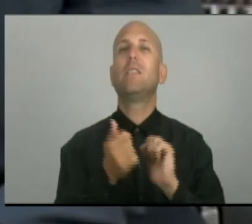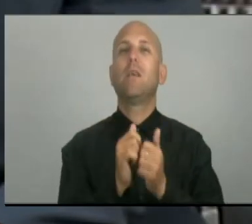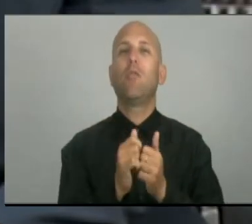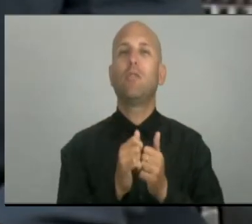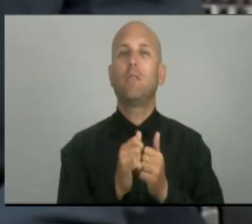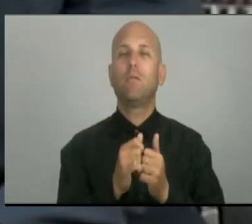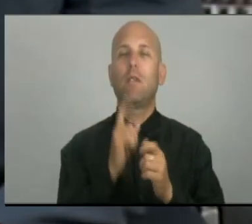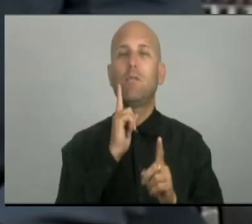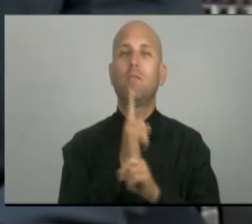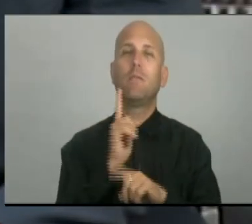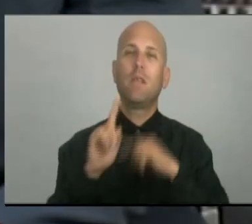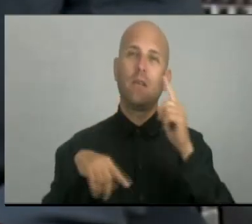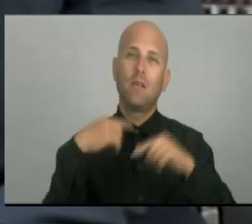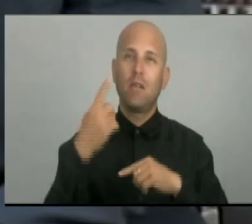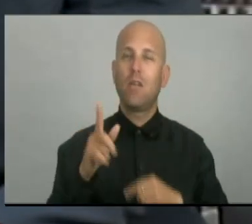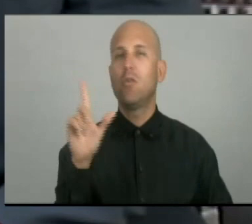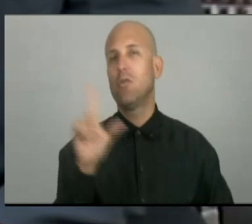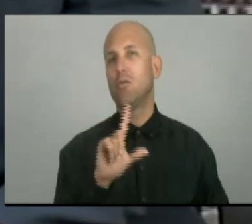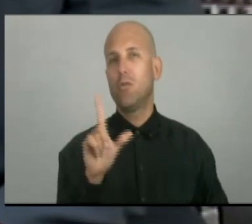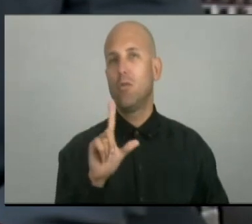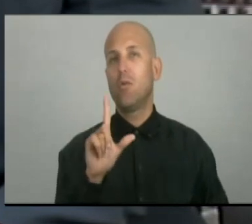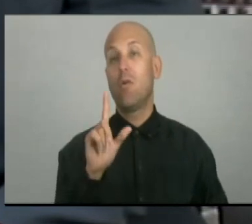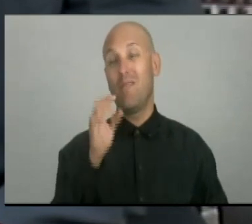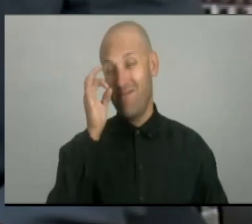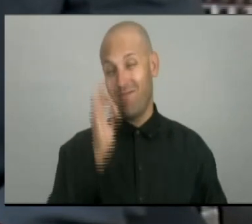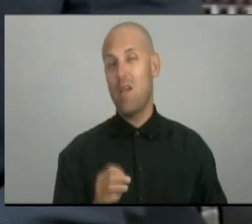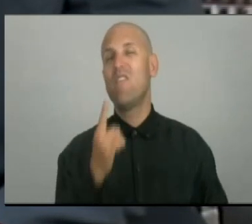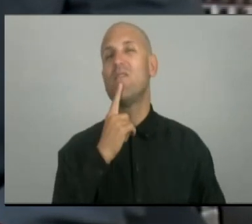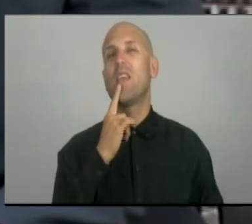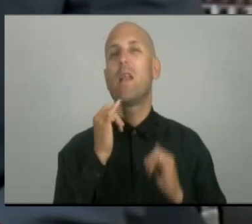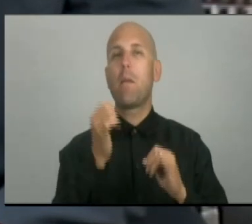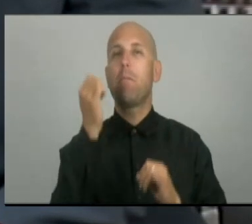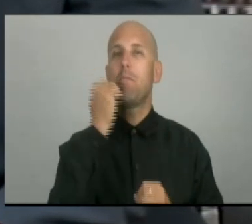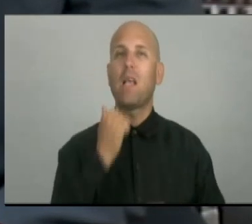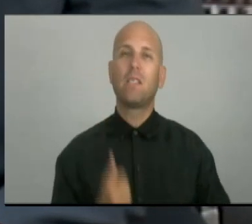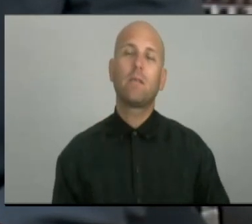Deportiva. La próxima semana regreso con más. Hasta entonces.